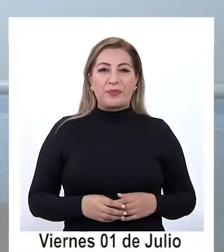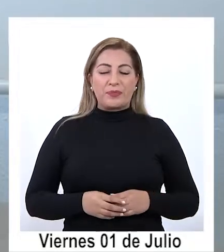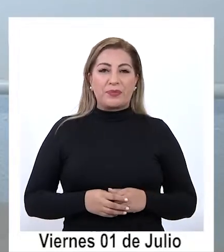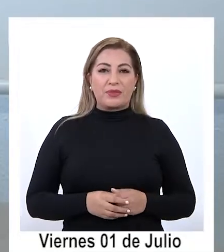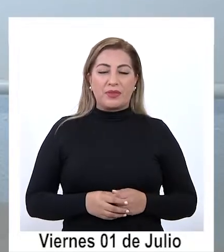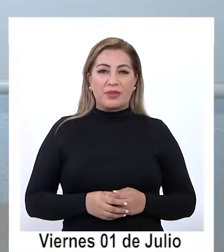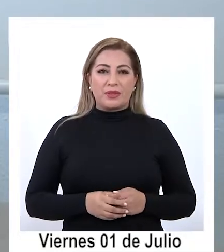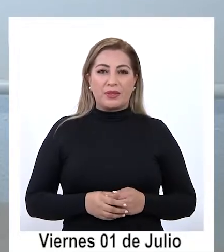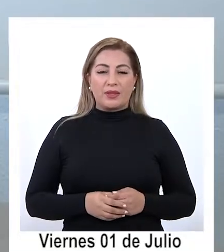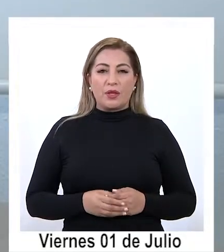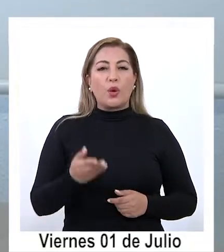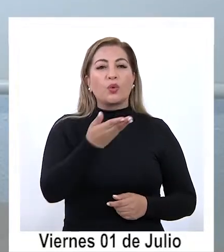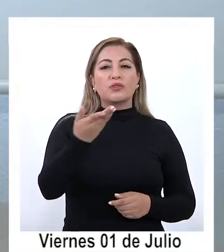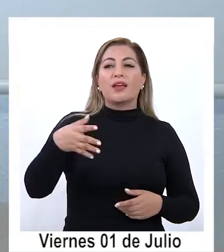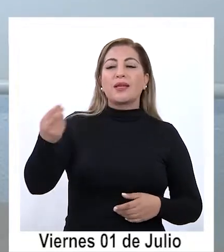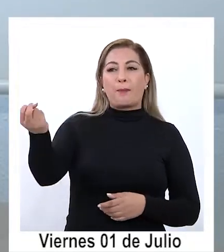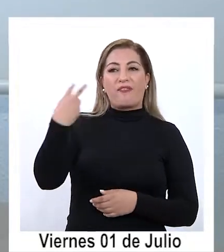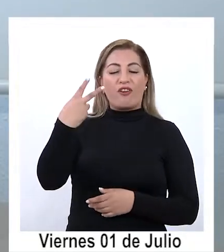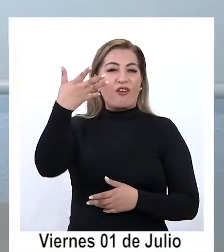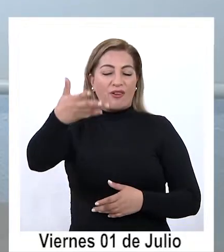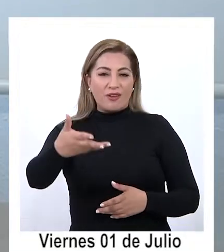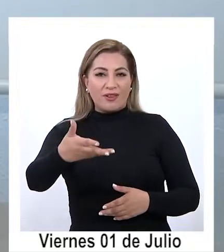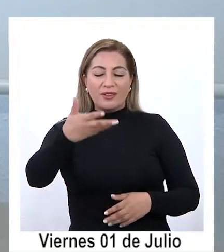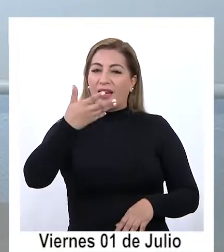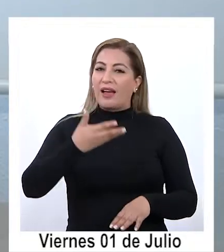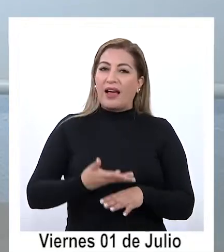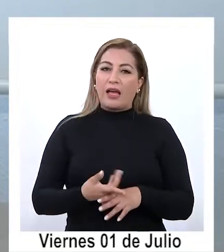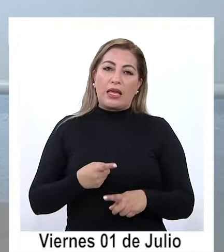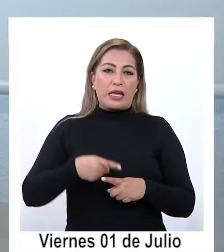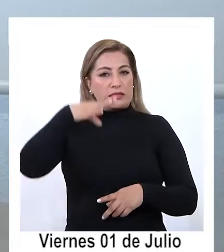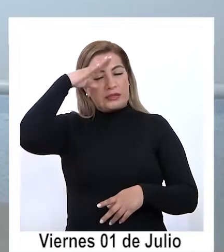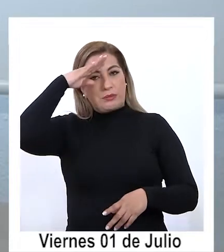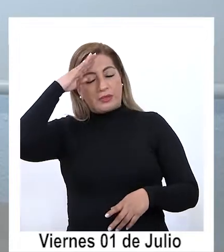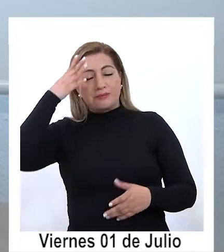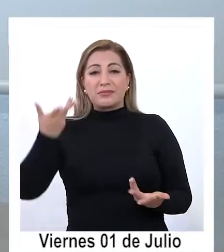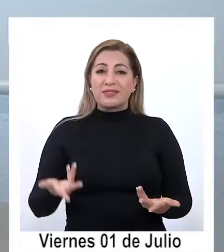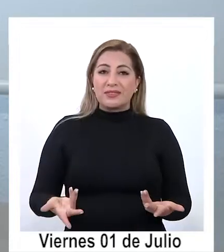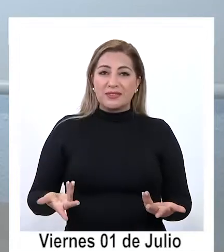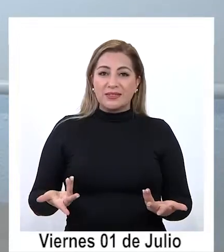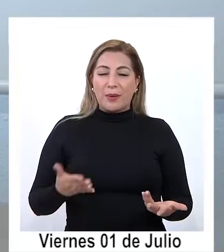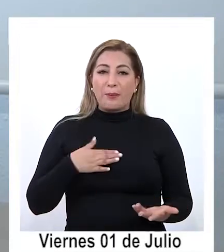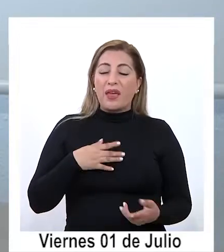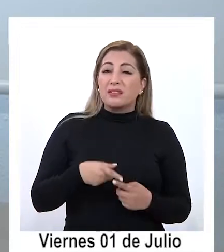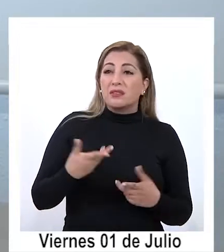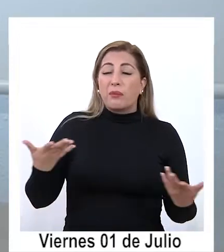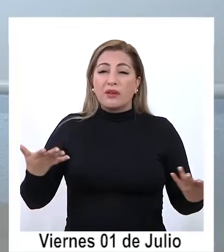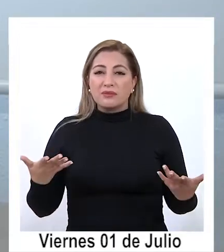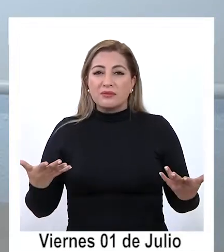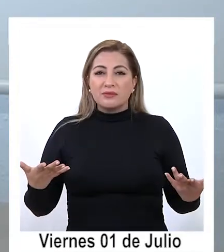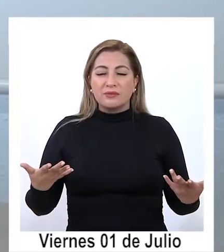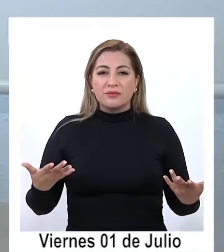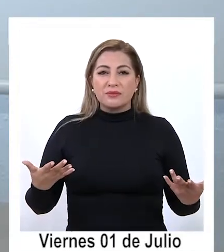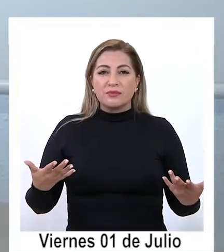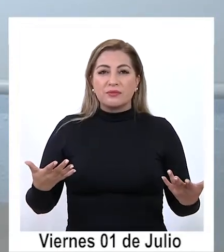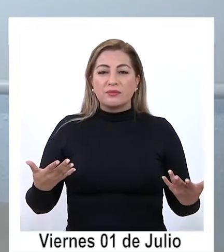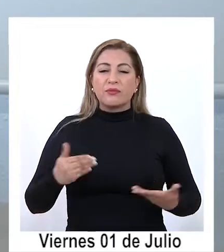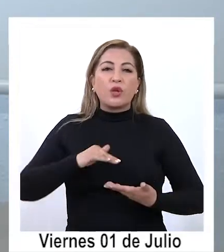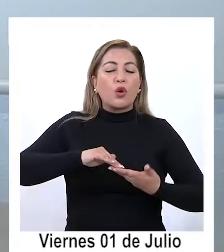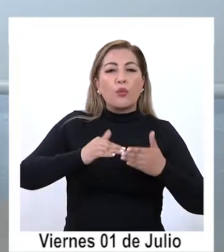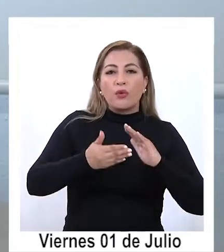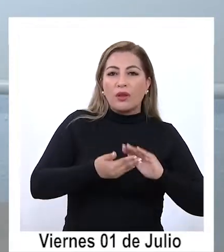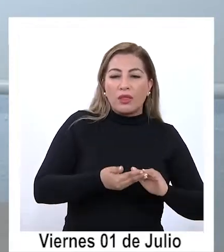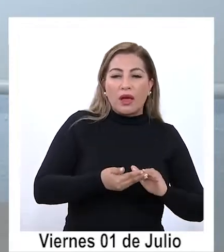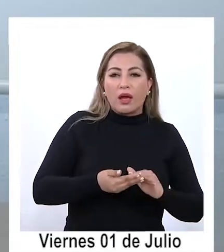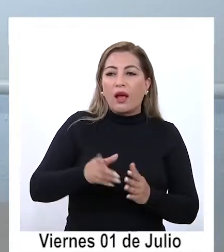bueno, tengo usted ya vio bastante experiencia pero principalmente esa experiencia guarda relación con comunidades